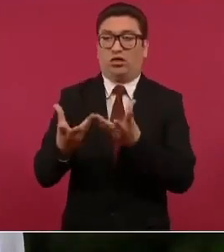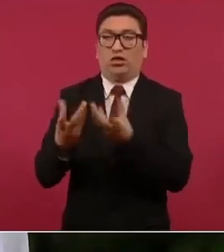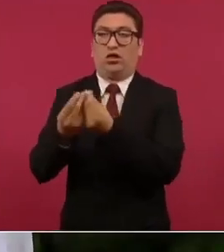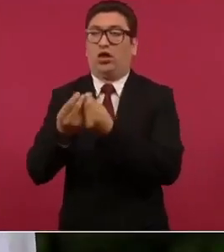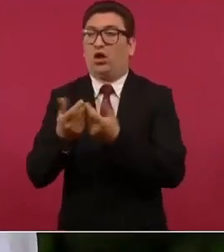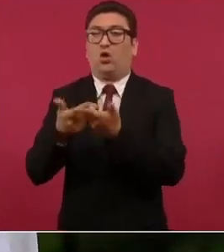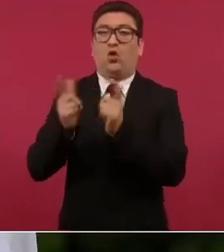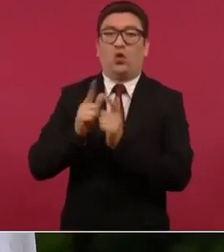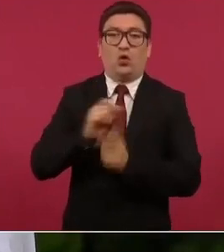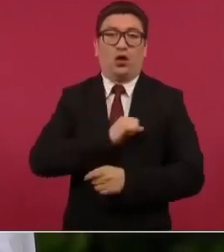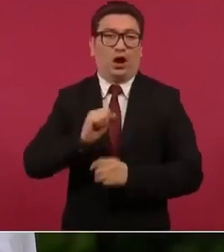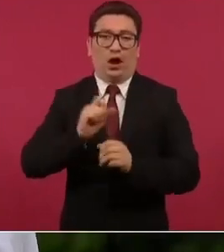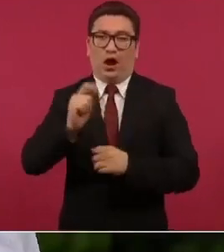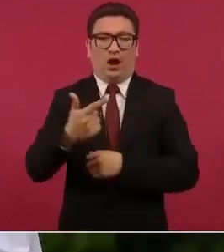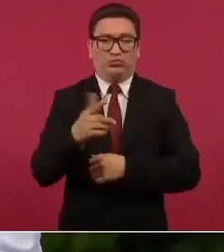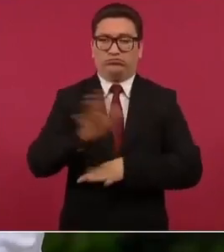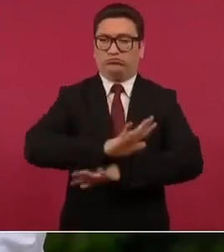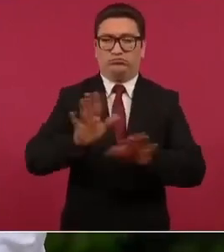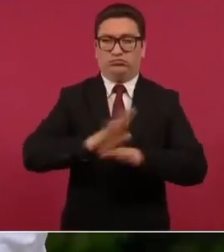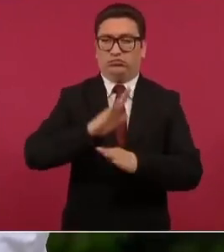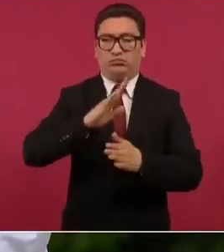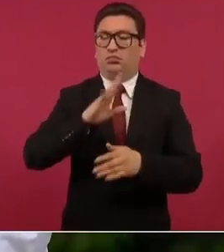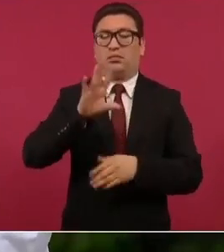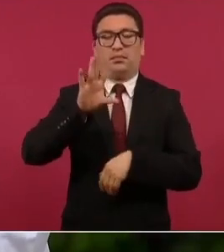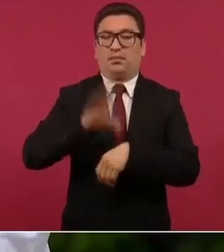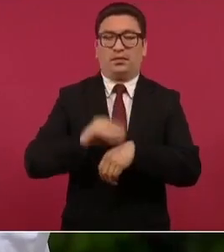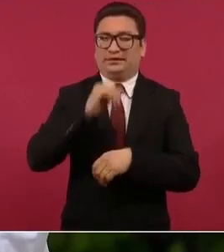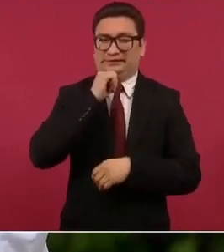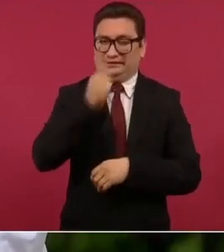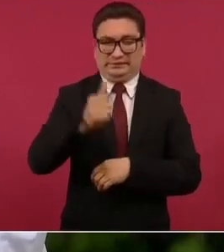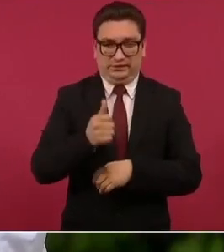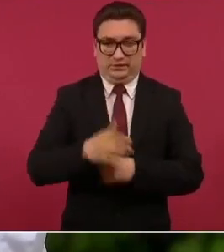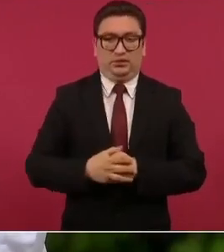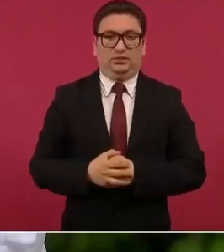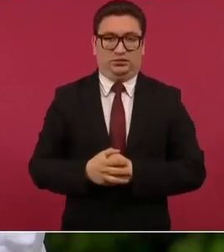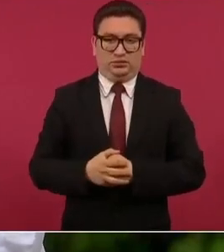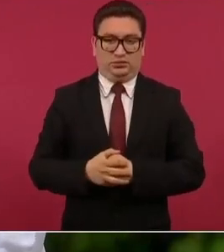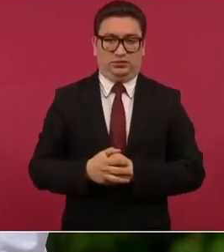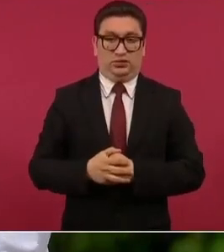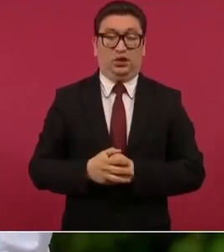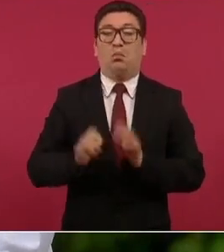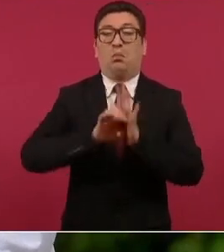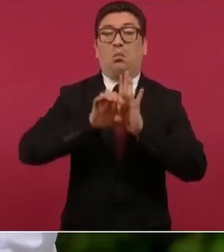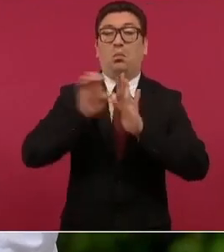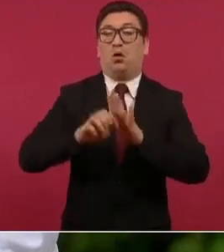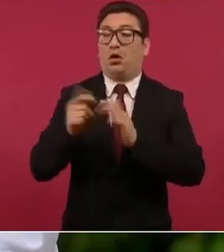nadie no es mentiendo con una banda